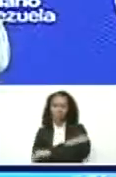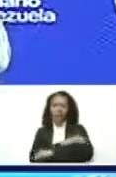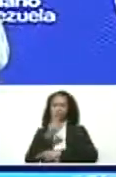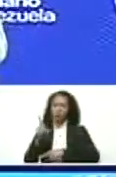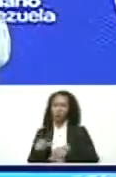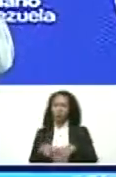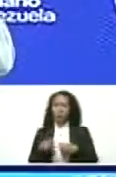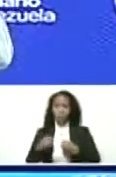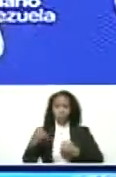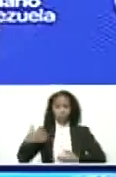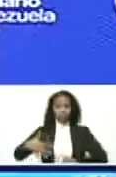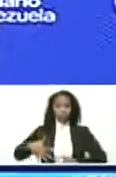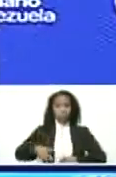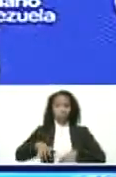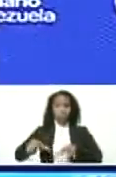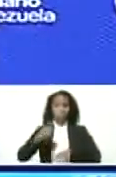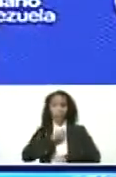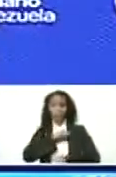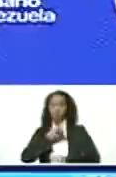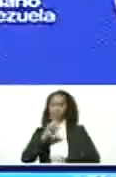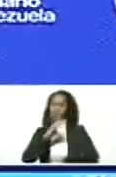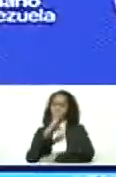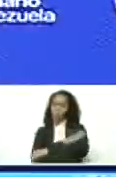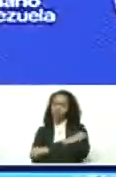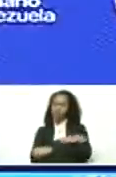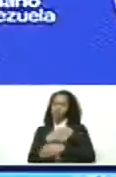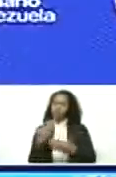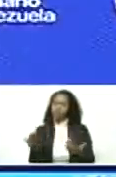multimillonarios españoles no son oligarcas?